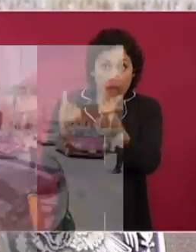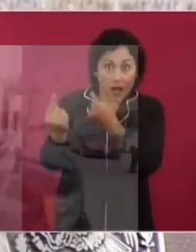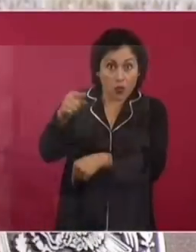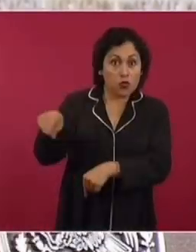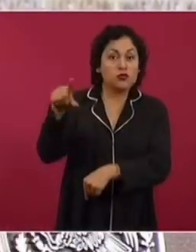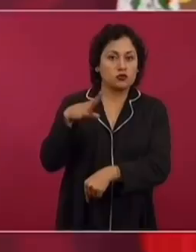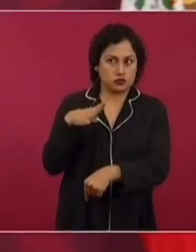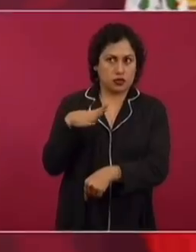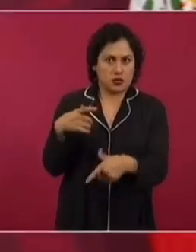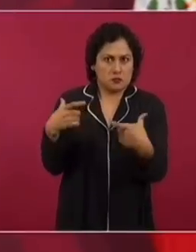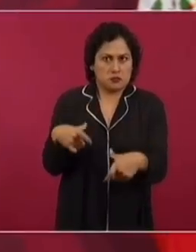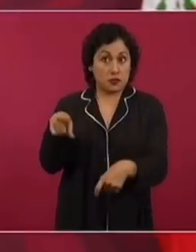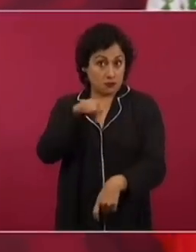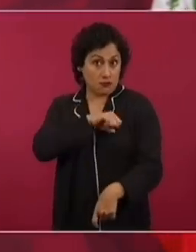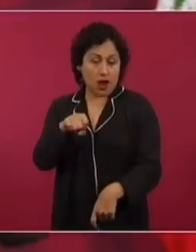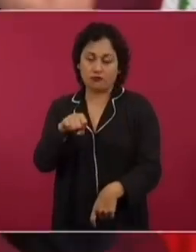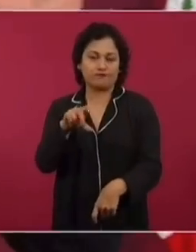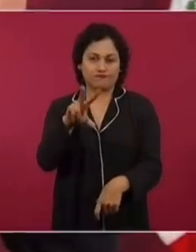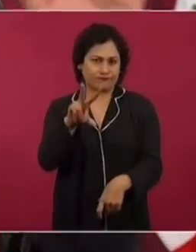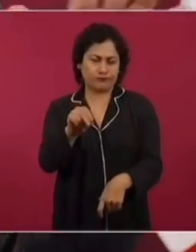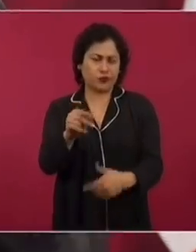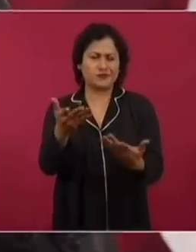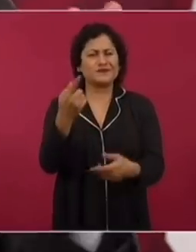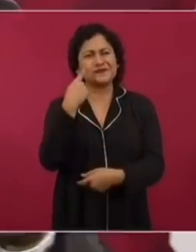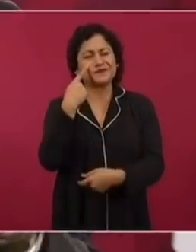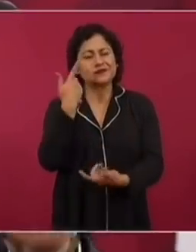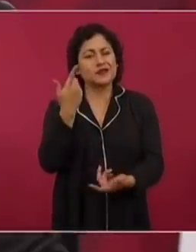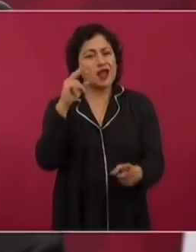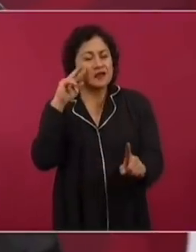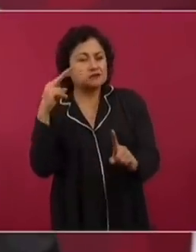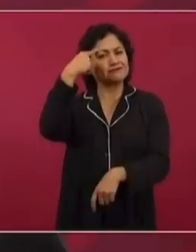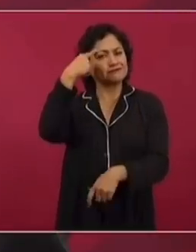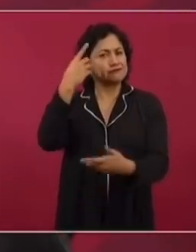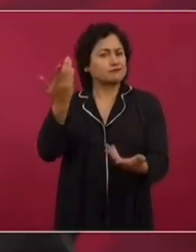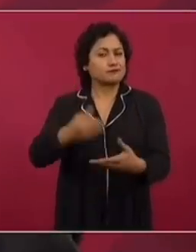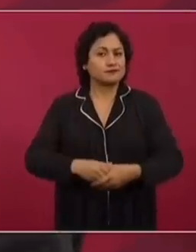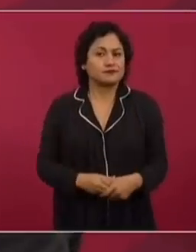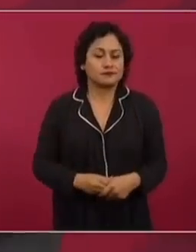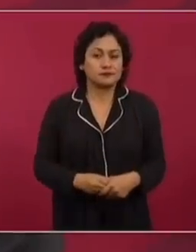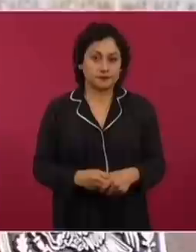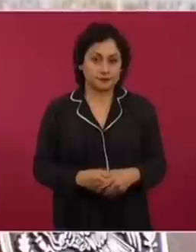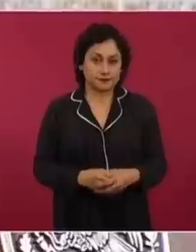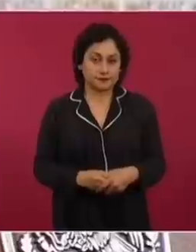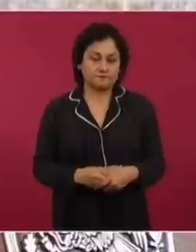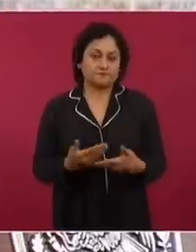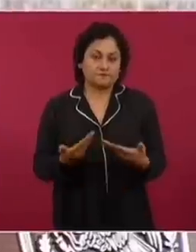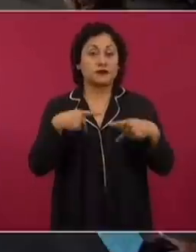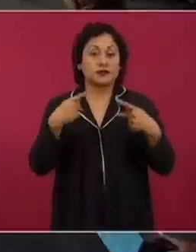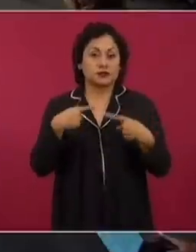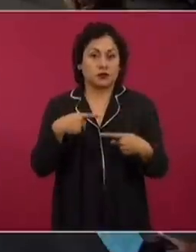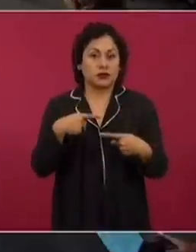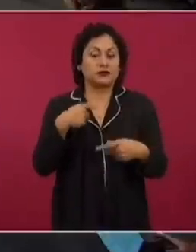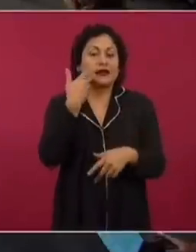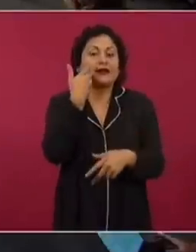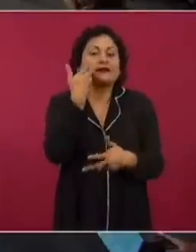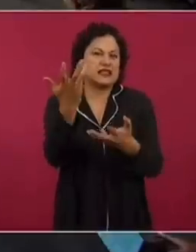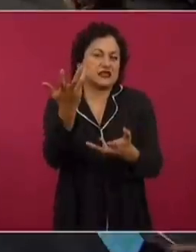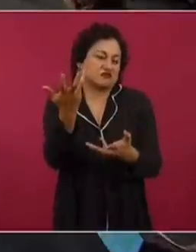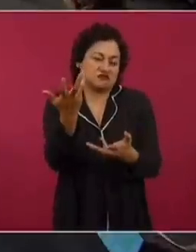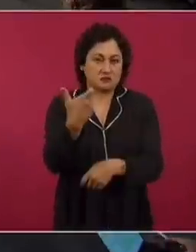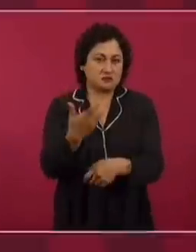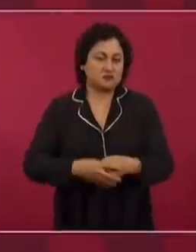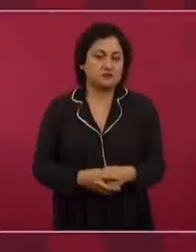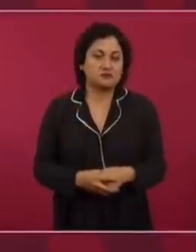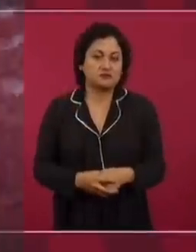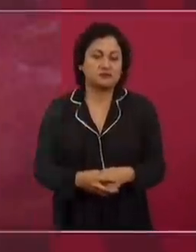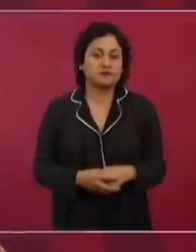son concepciones que se tienen. Hay gente que ansía hasta de manera enfermiza el